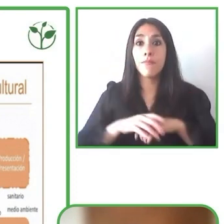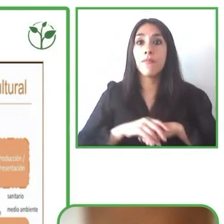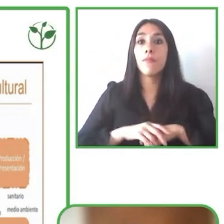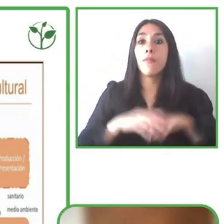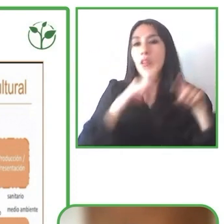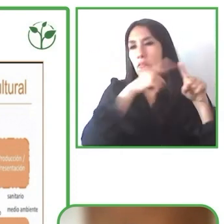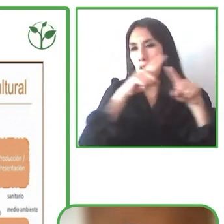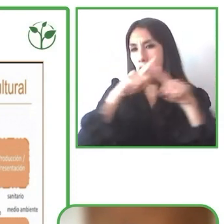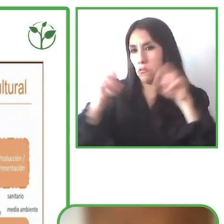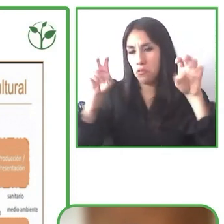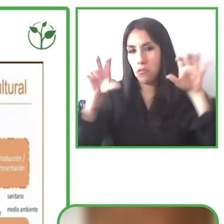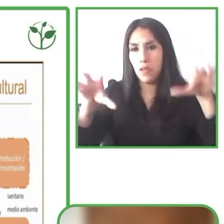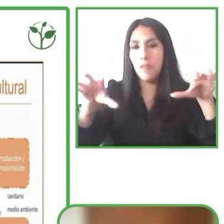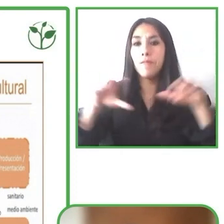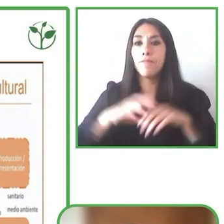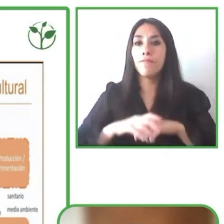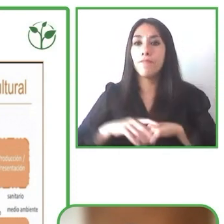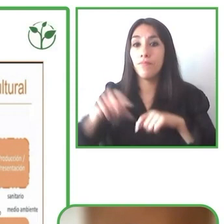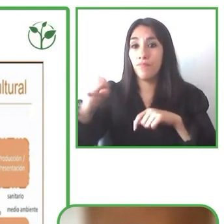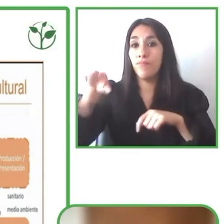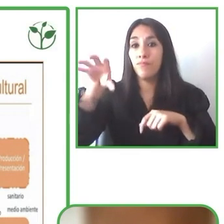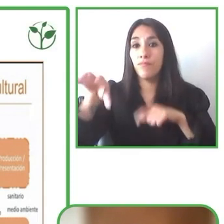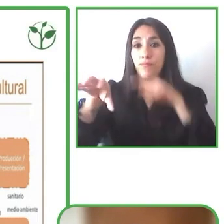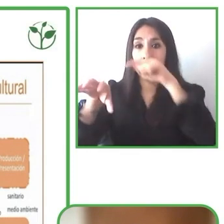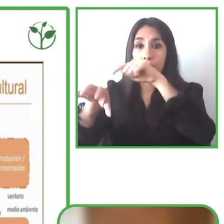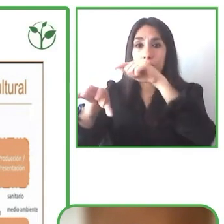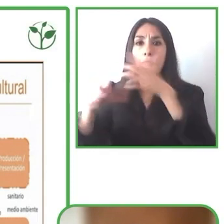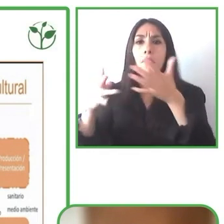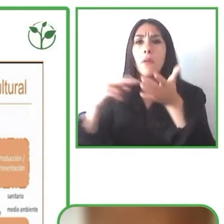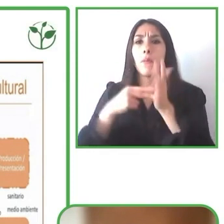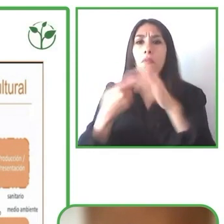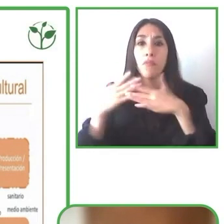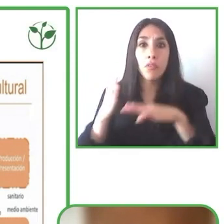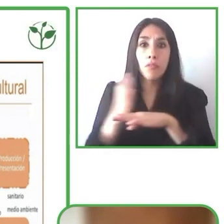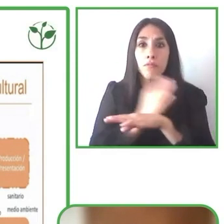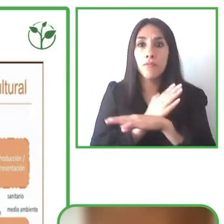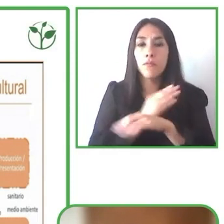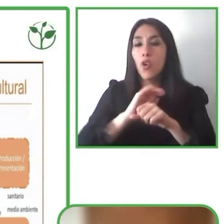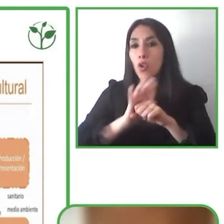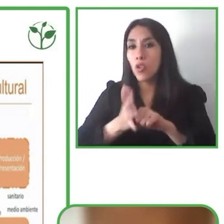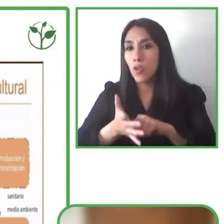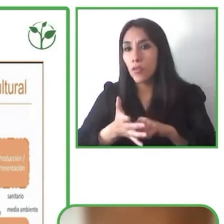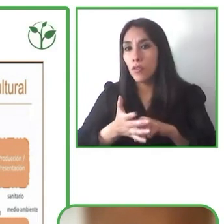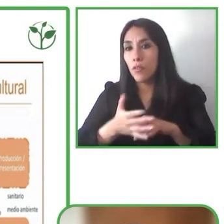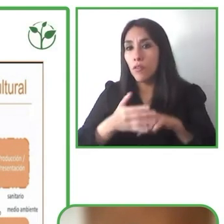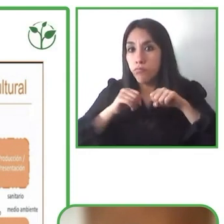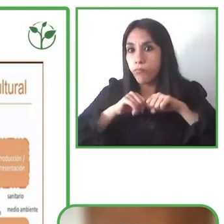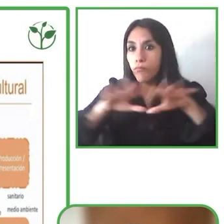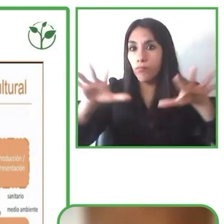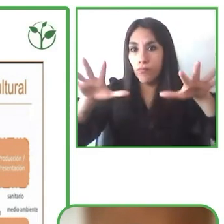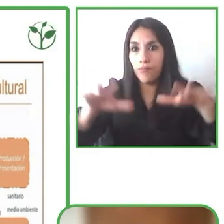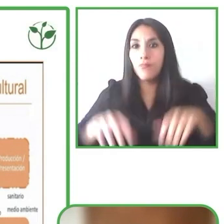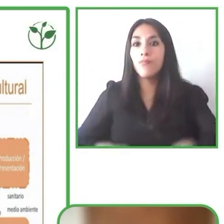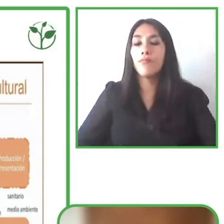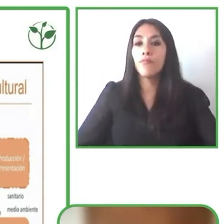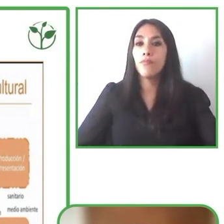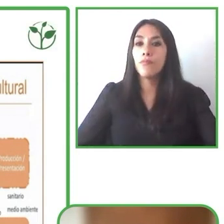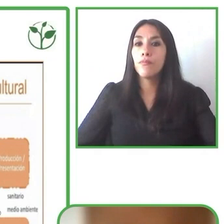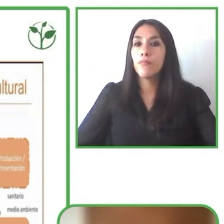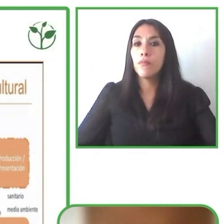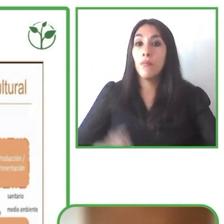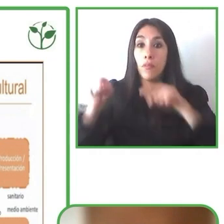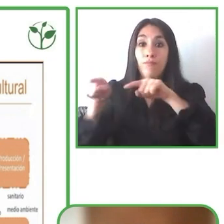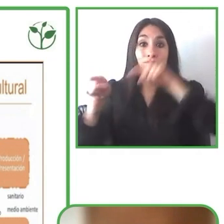antes de la pandemia en una era digital en donde evidentemente la tecnología era un apoyo acceso y participación